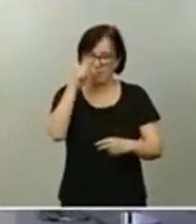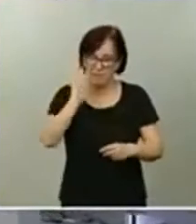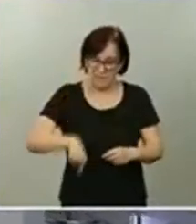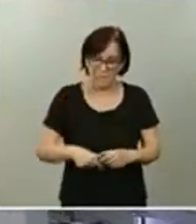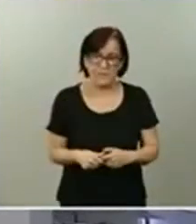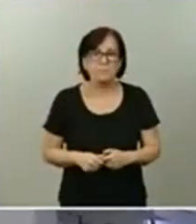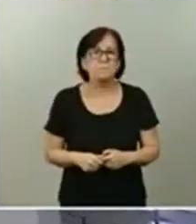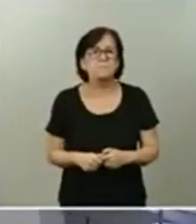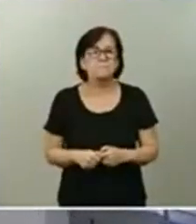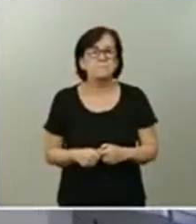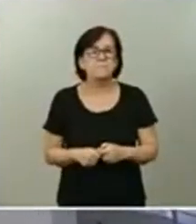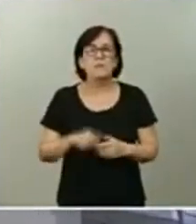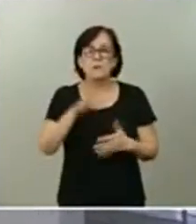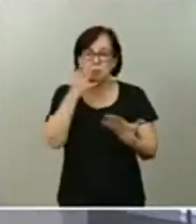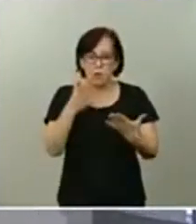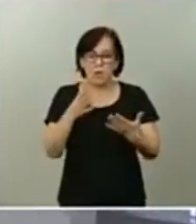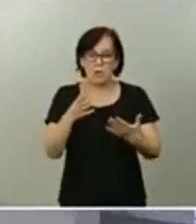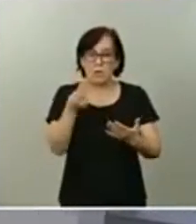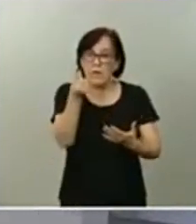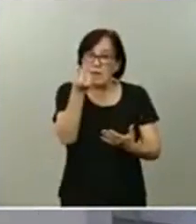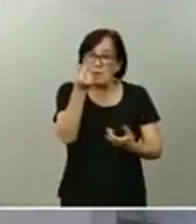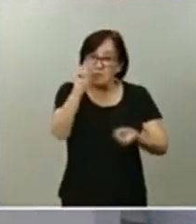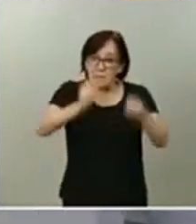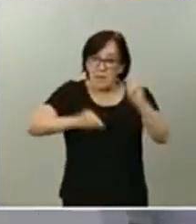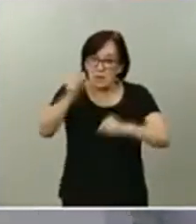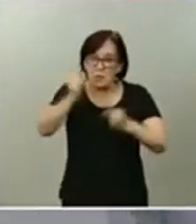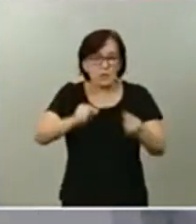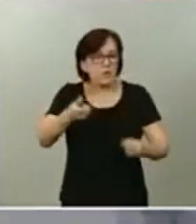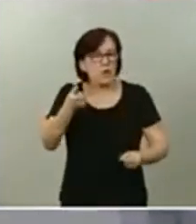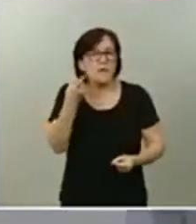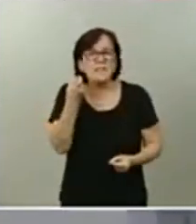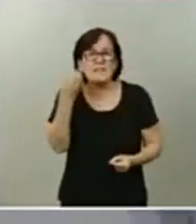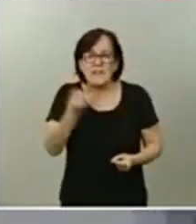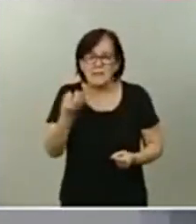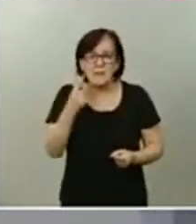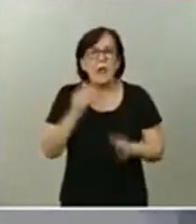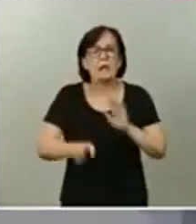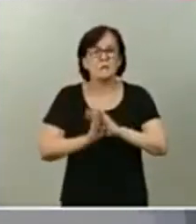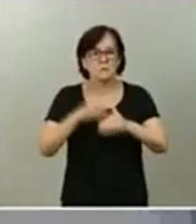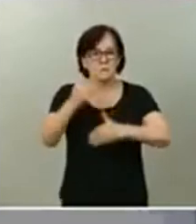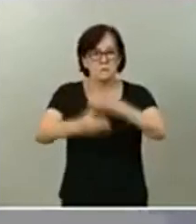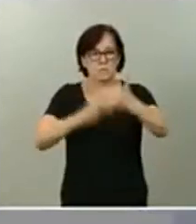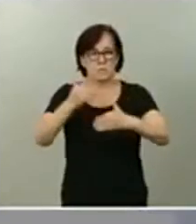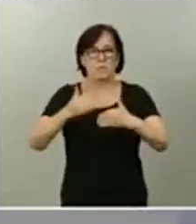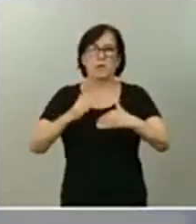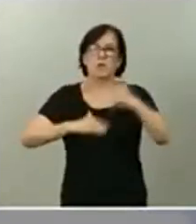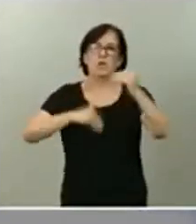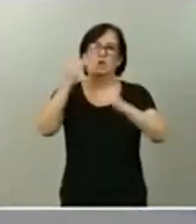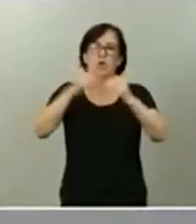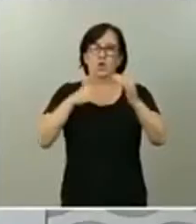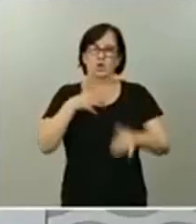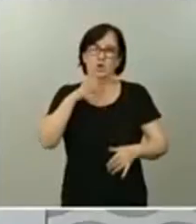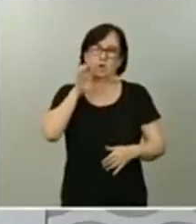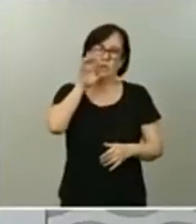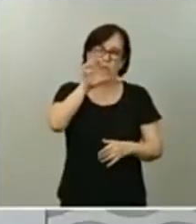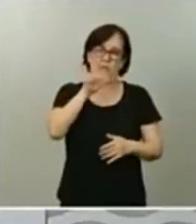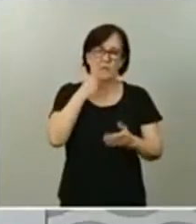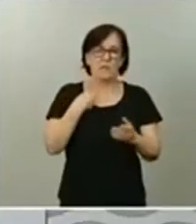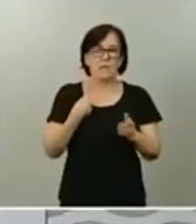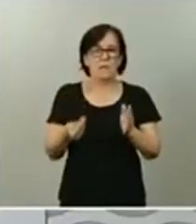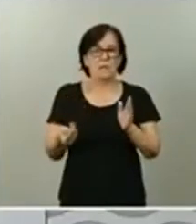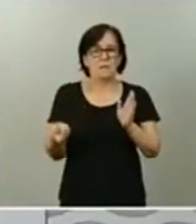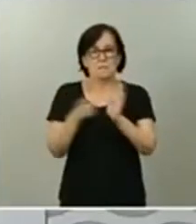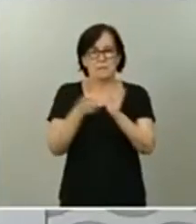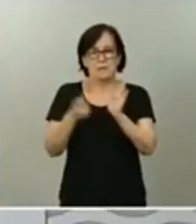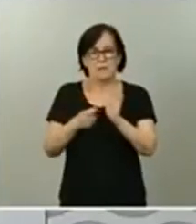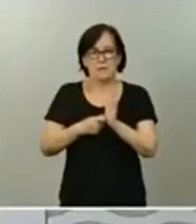unas cuentas imprescindibles para continuar avanzando en la reconstrucción de nuestro país e incorporando tres ejes